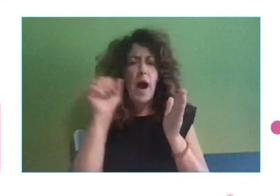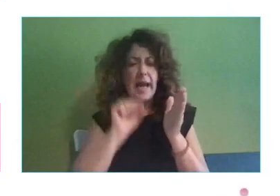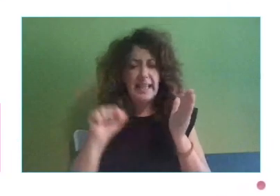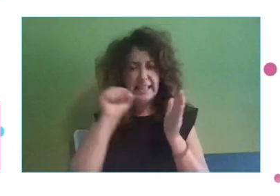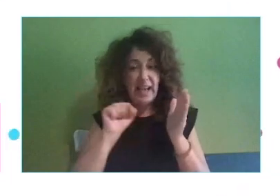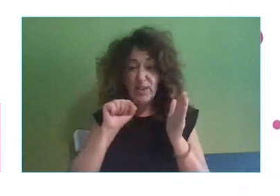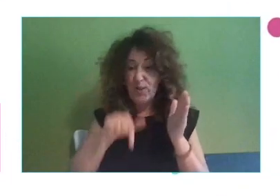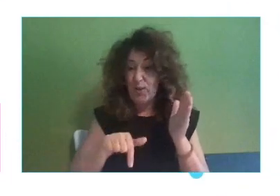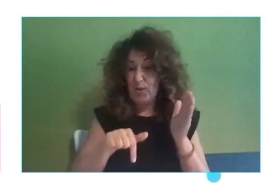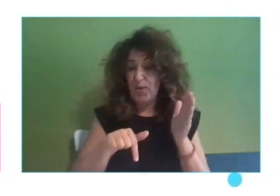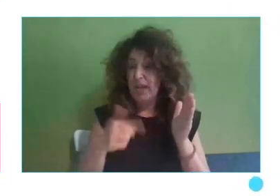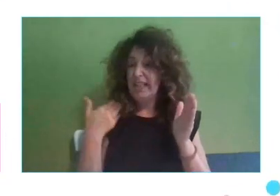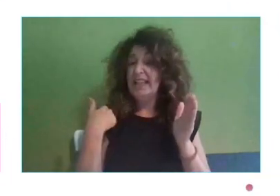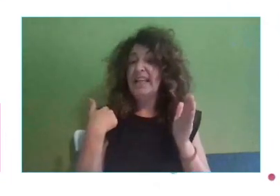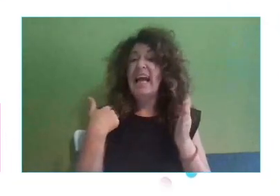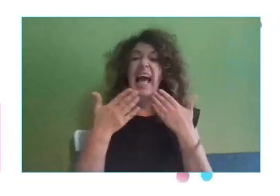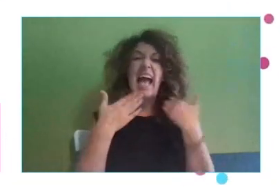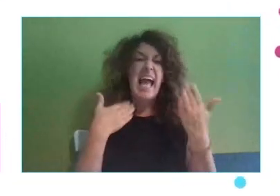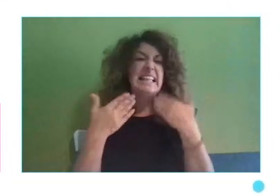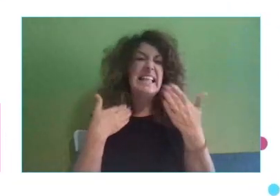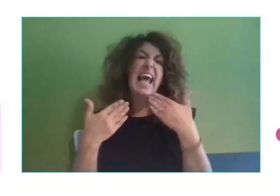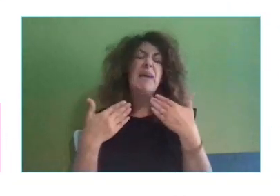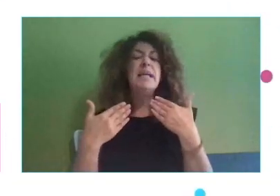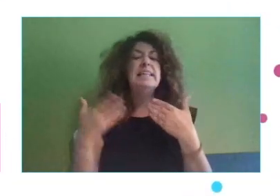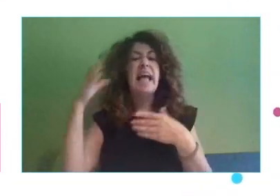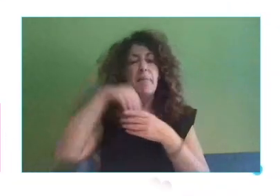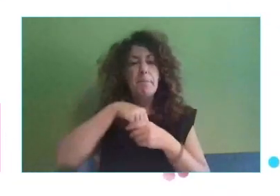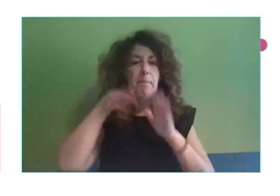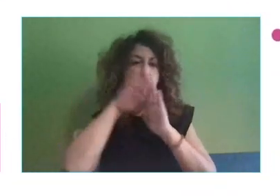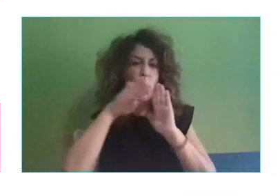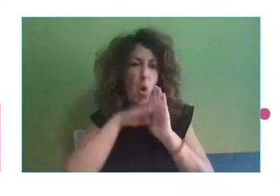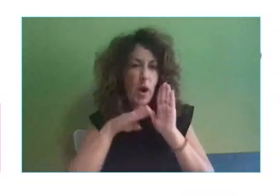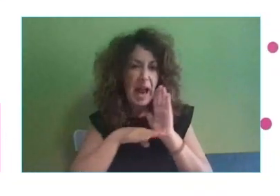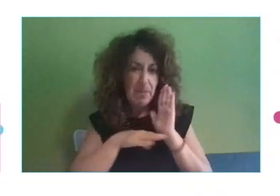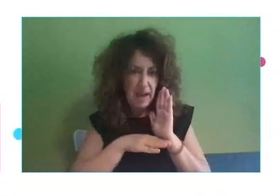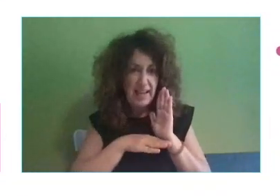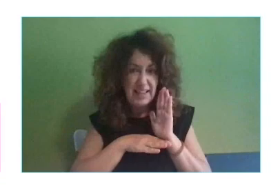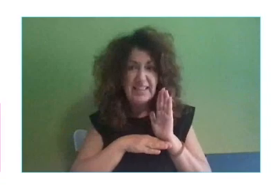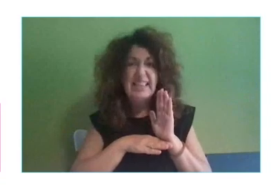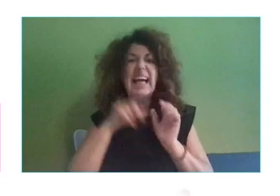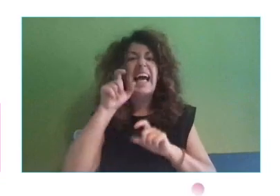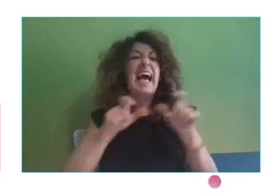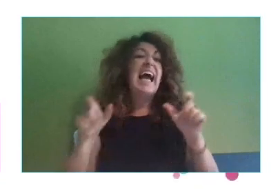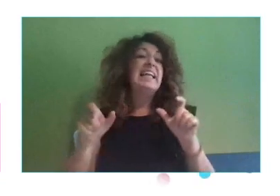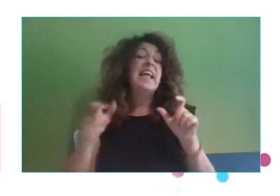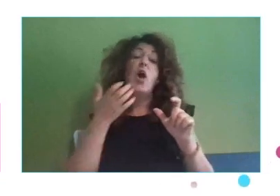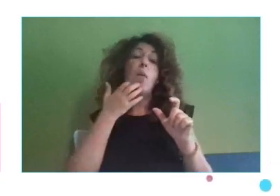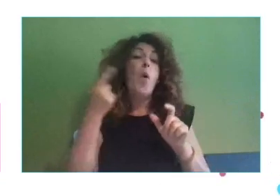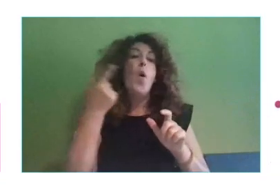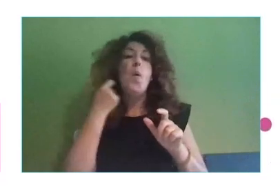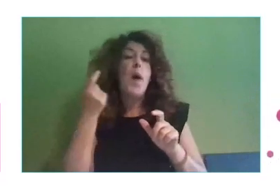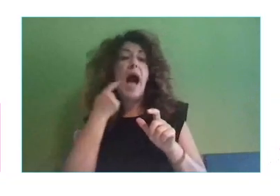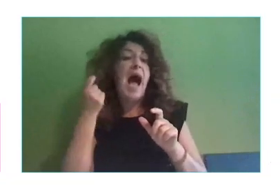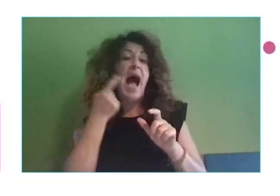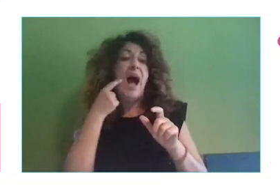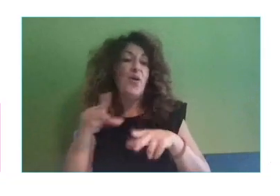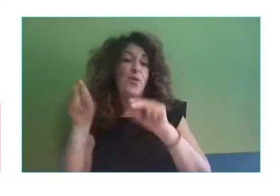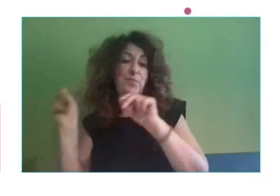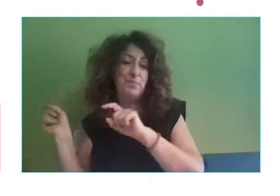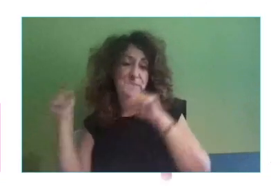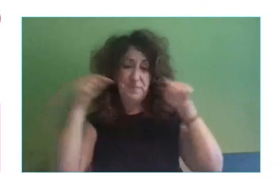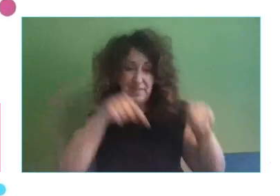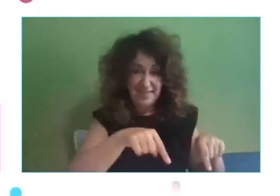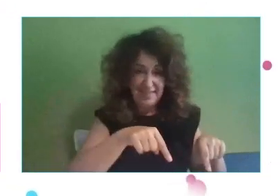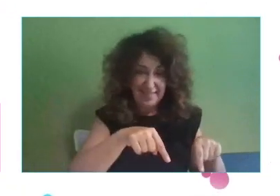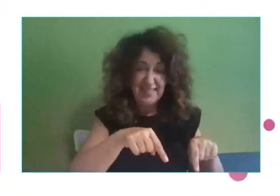para admisión de algunos de nuestros programas con gente que está saliendo del sector bancario. No por no decir marcas, pero sí con algunos seres que están